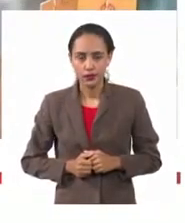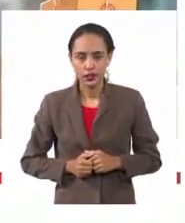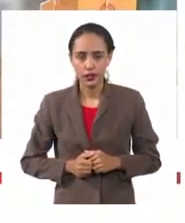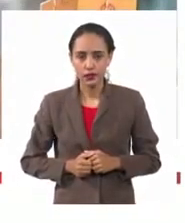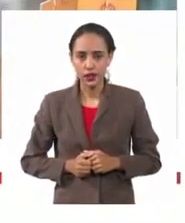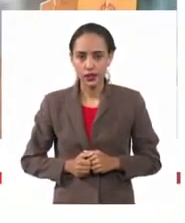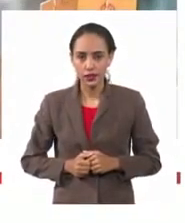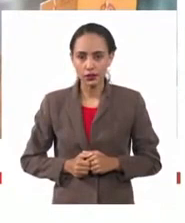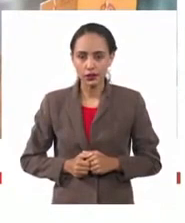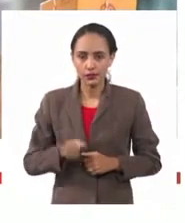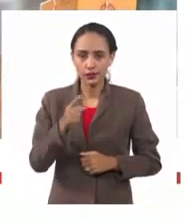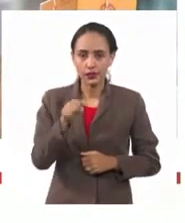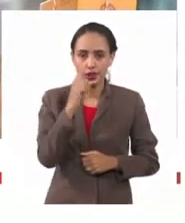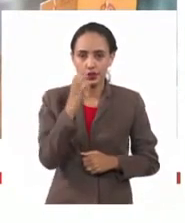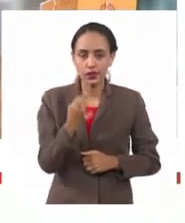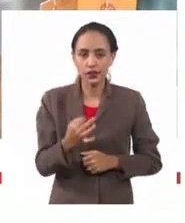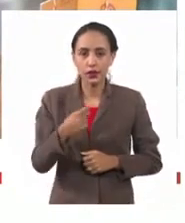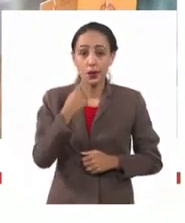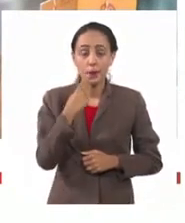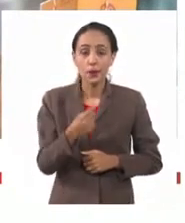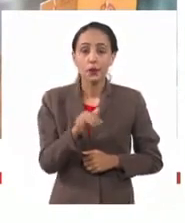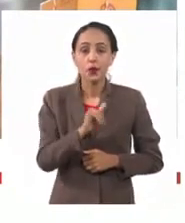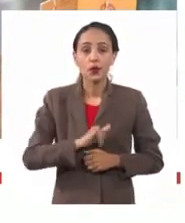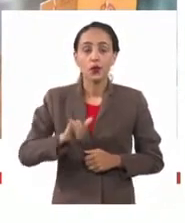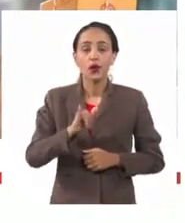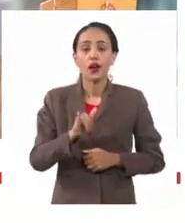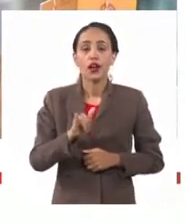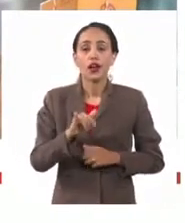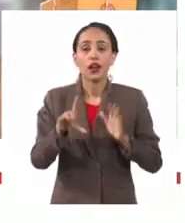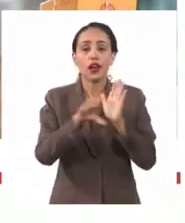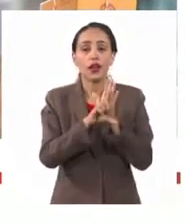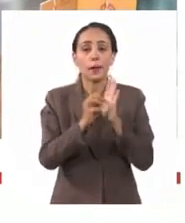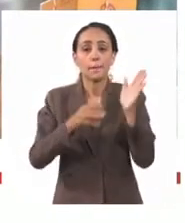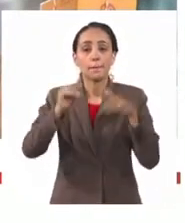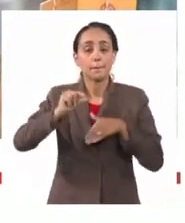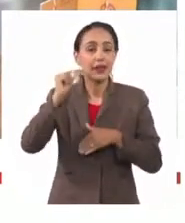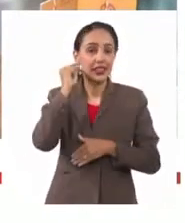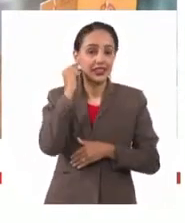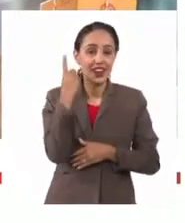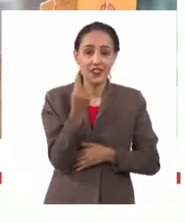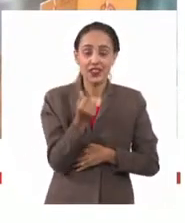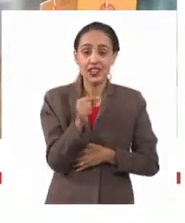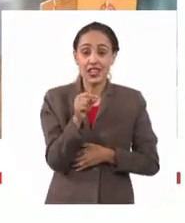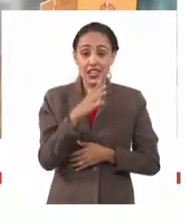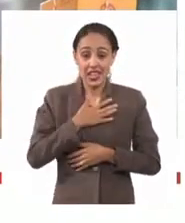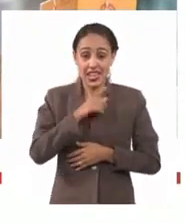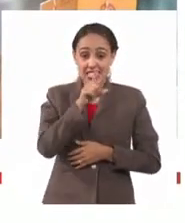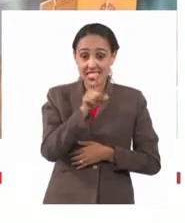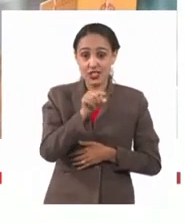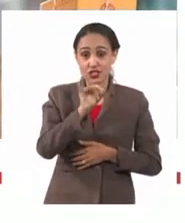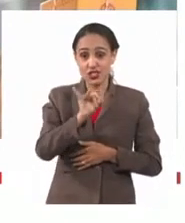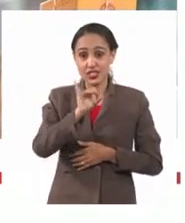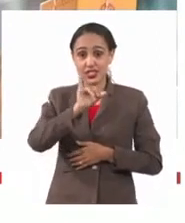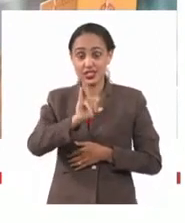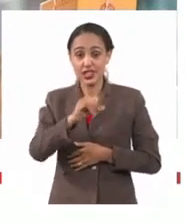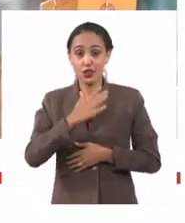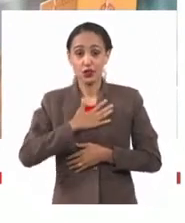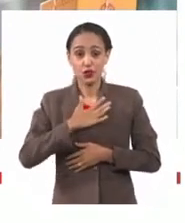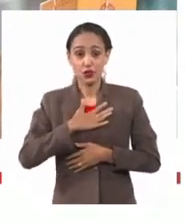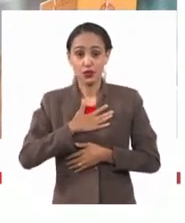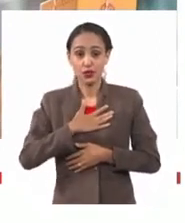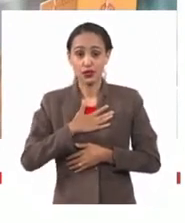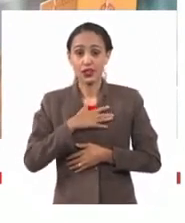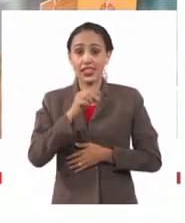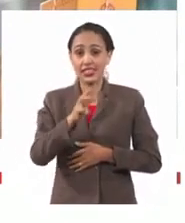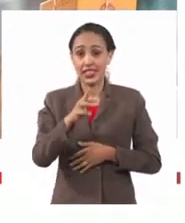que la norma de la Ministra de Finanzas y Precios y la 176 nuestra, entran en vigor. Si las tres resoluciones